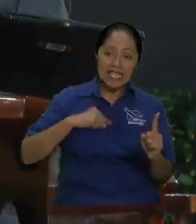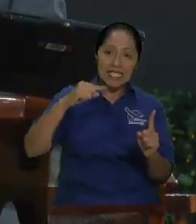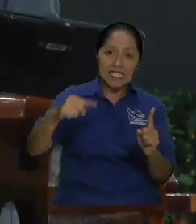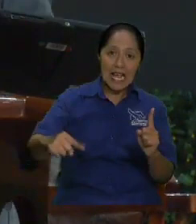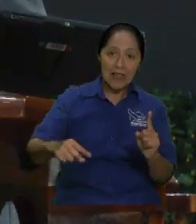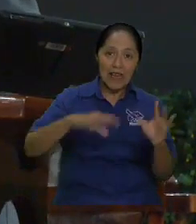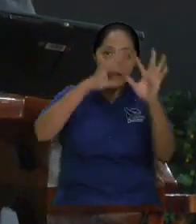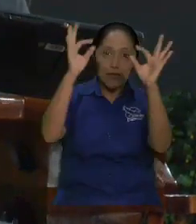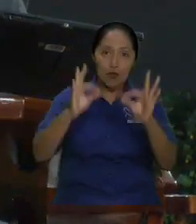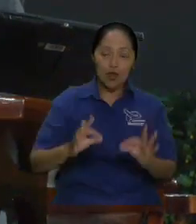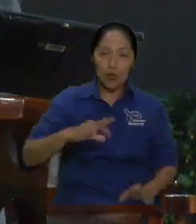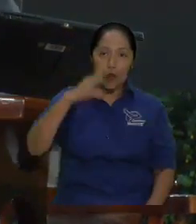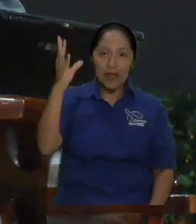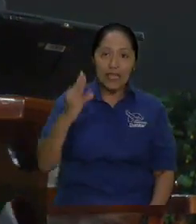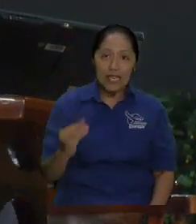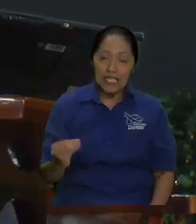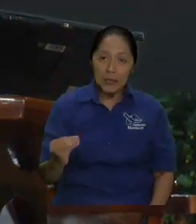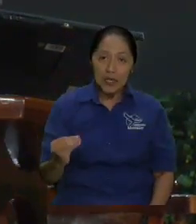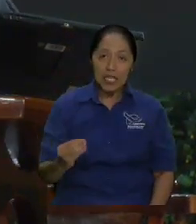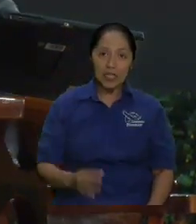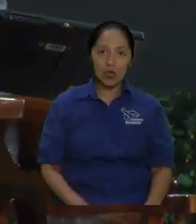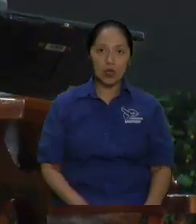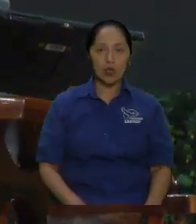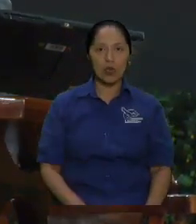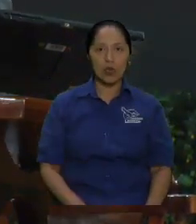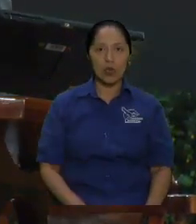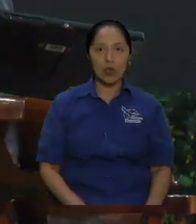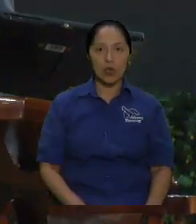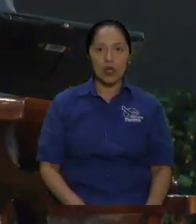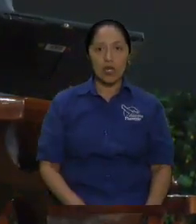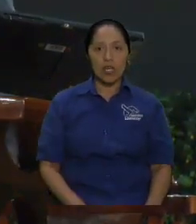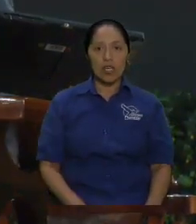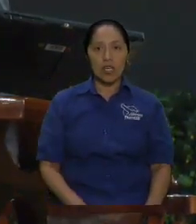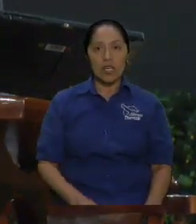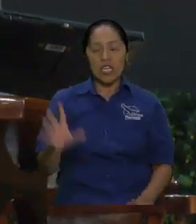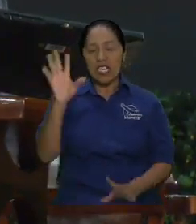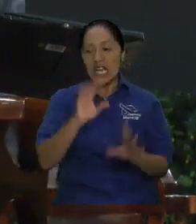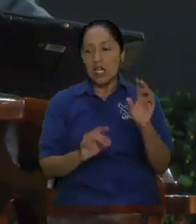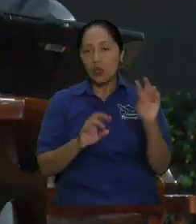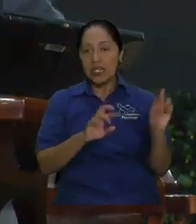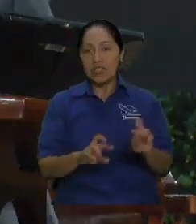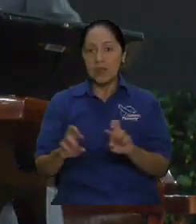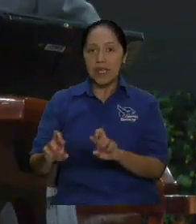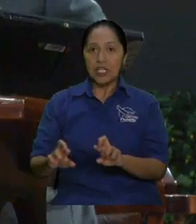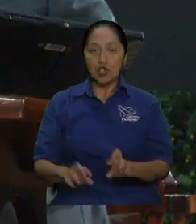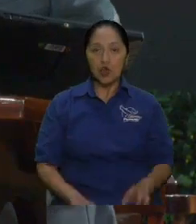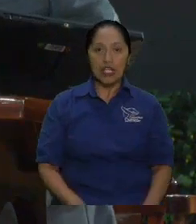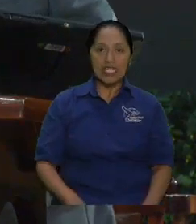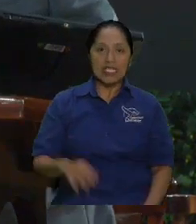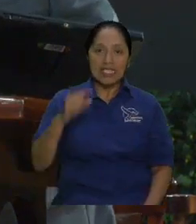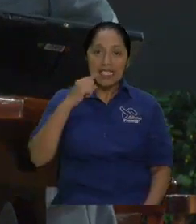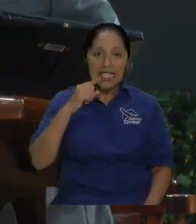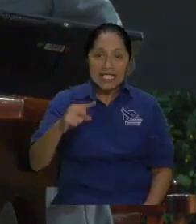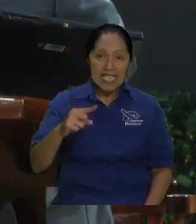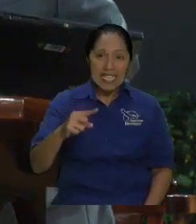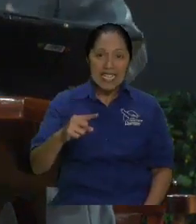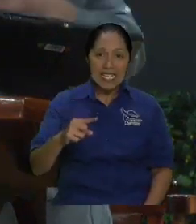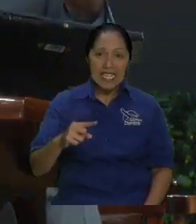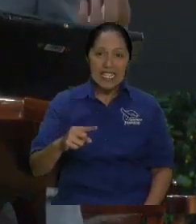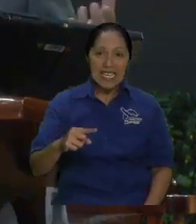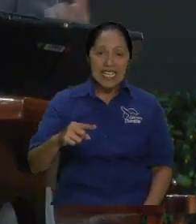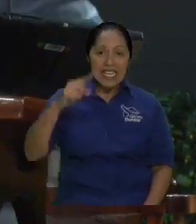un montón de teólogos evangélicos, le dice, ese día era domingo. No, no es cierto, porque Juan era judío.